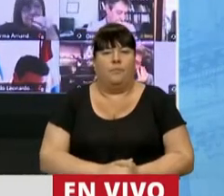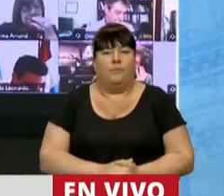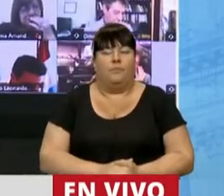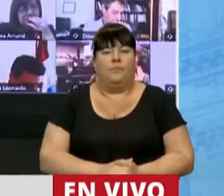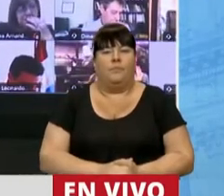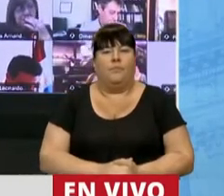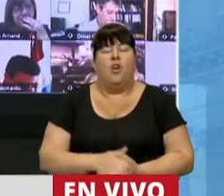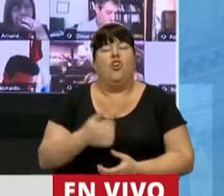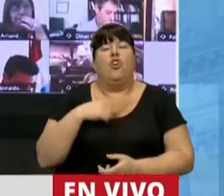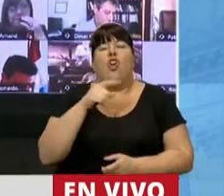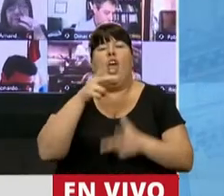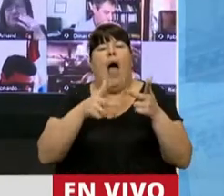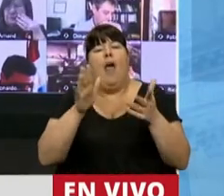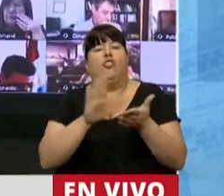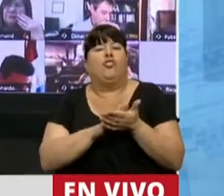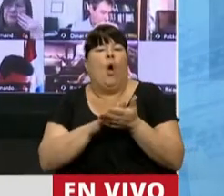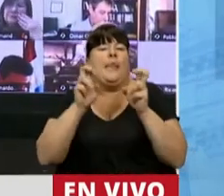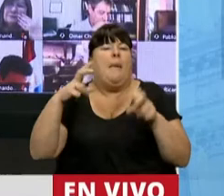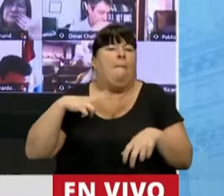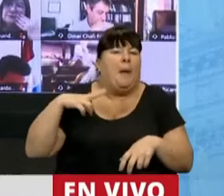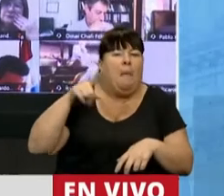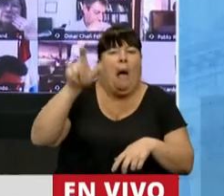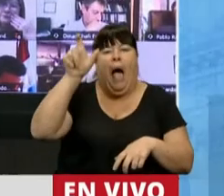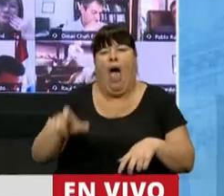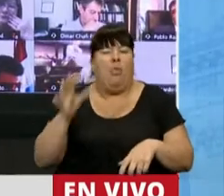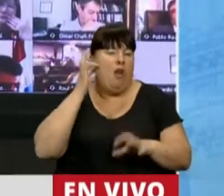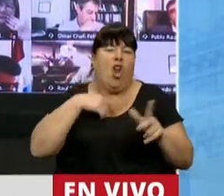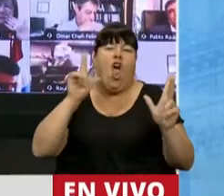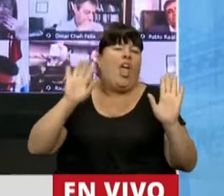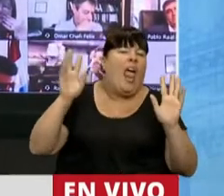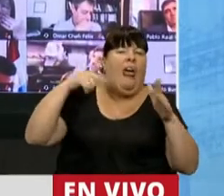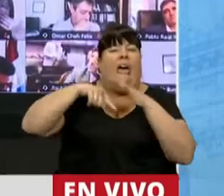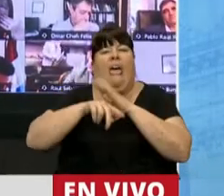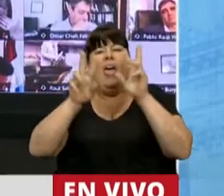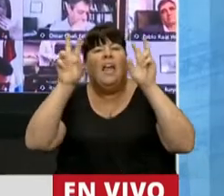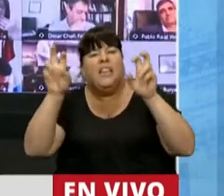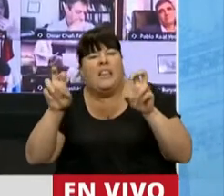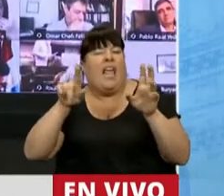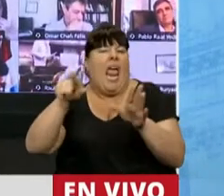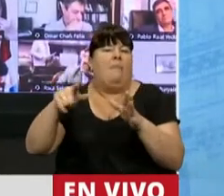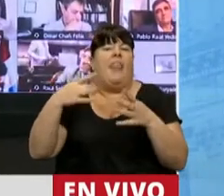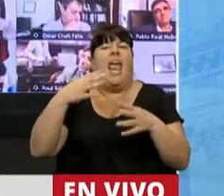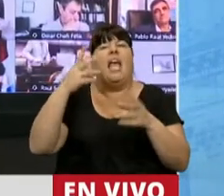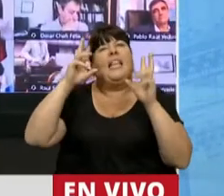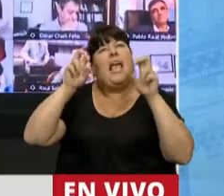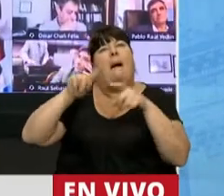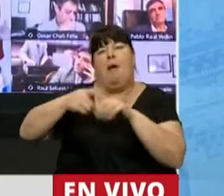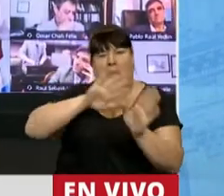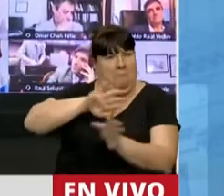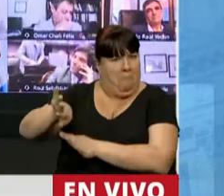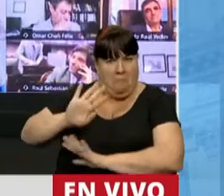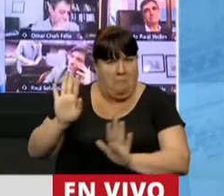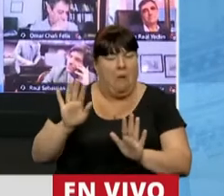Yo no quiero hablar de aspectos personales de Diego, no quiero entrar en las cuestiones de sus convicciones políticas,